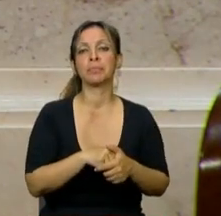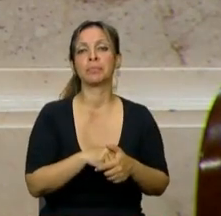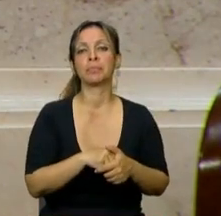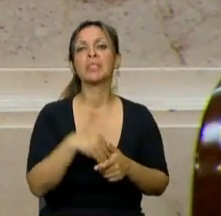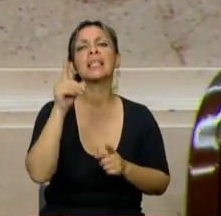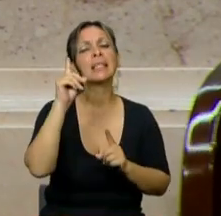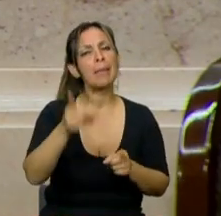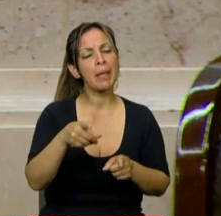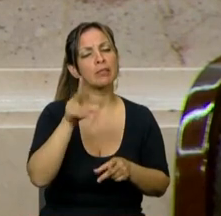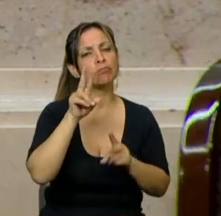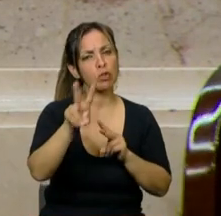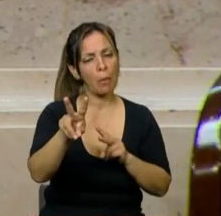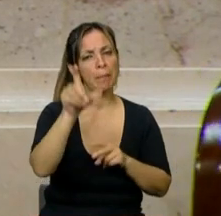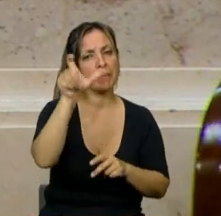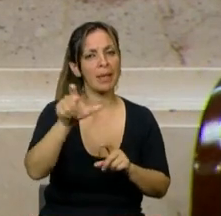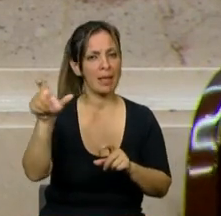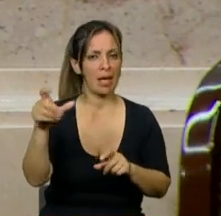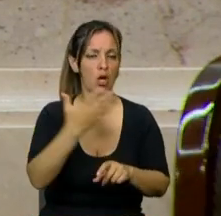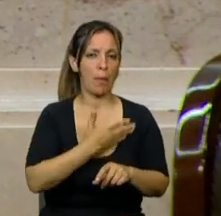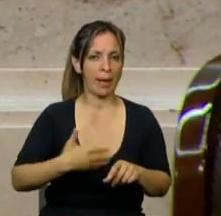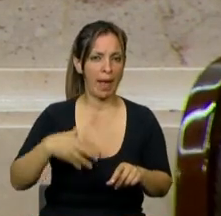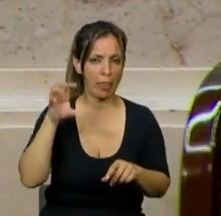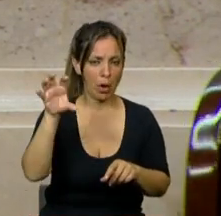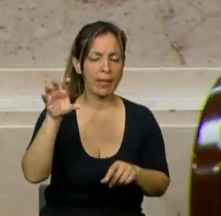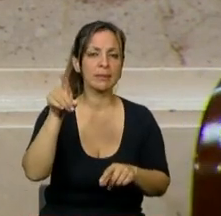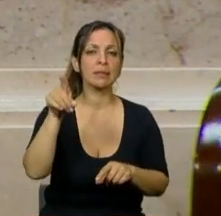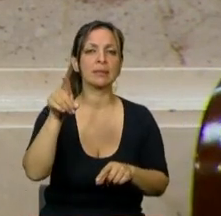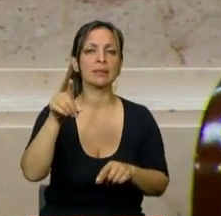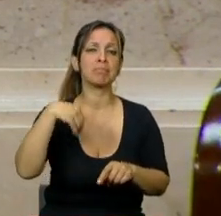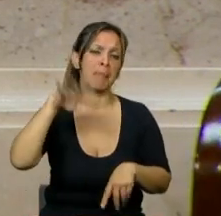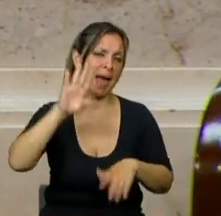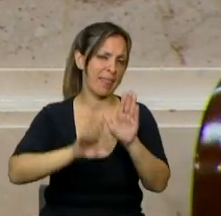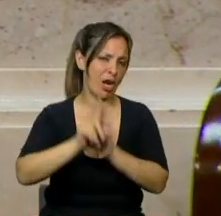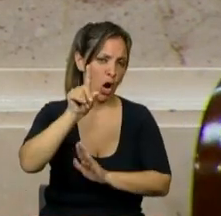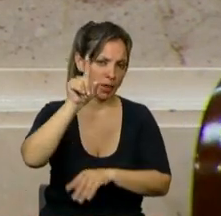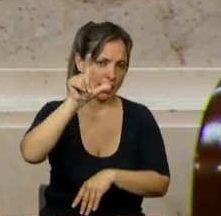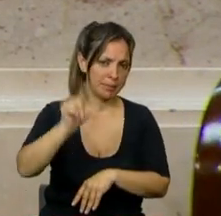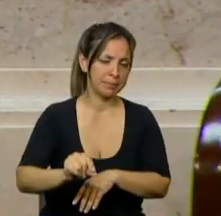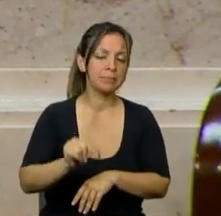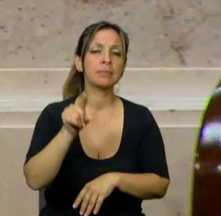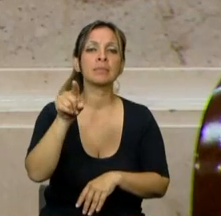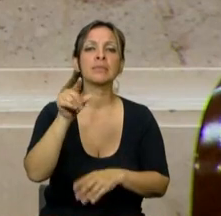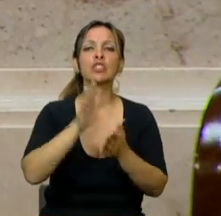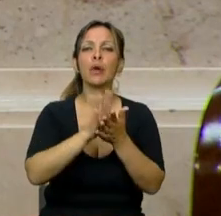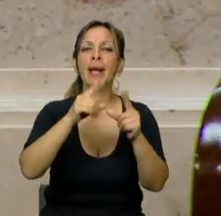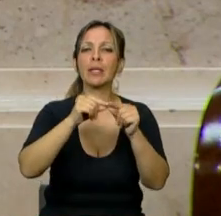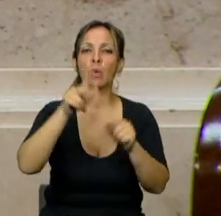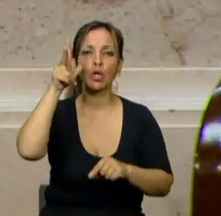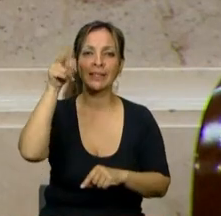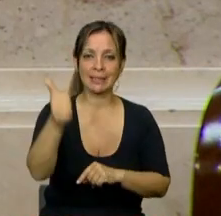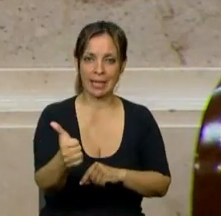se escuchó a los gobernadores, particularmente a los gobernadores del Norte Grande, con el artículo